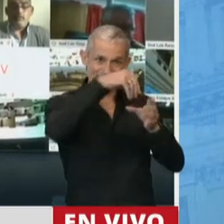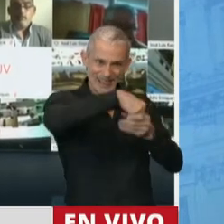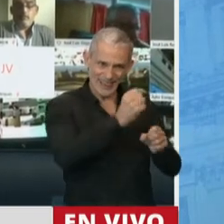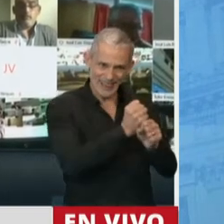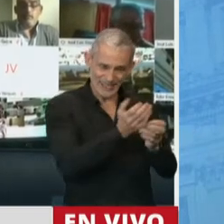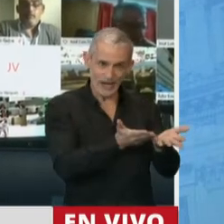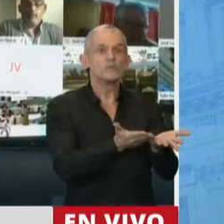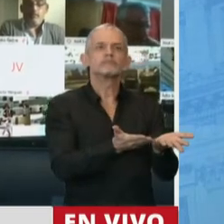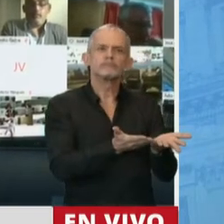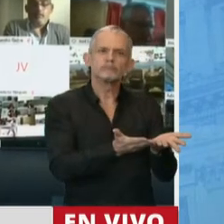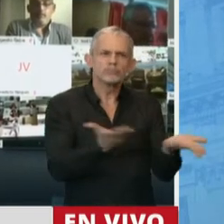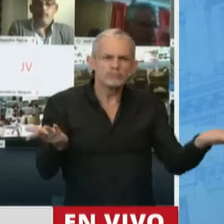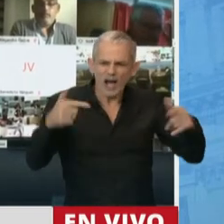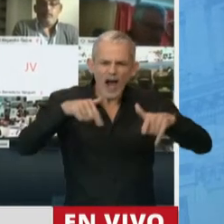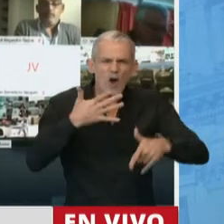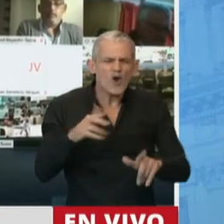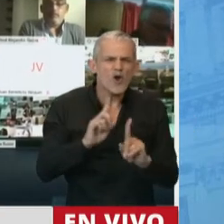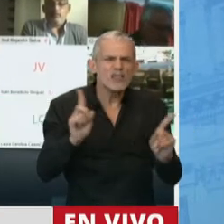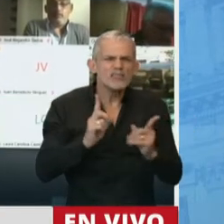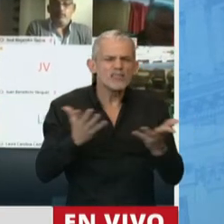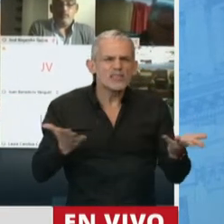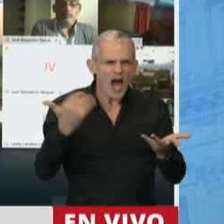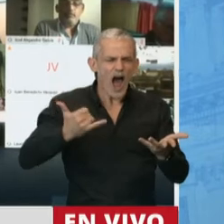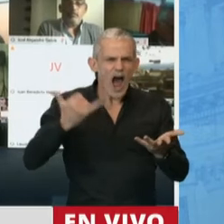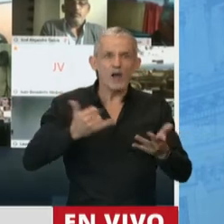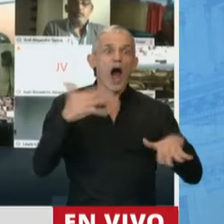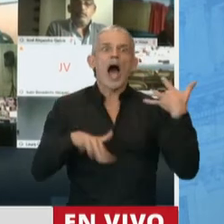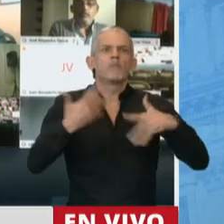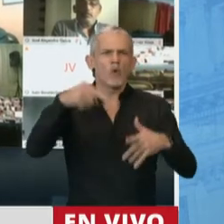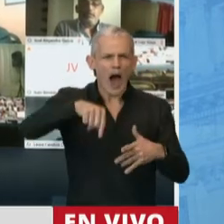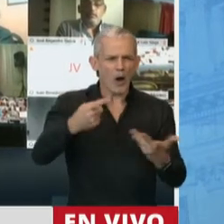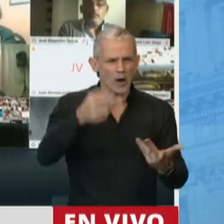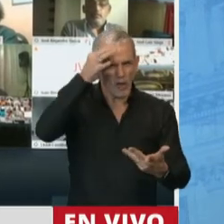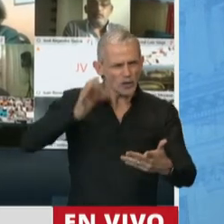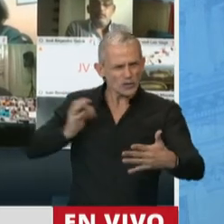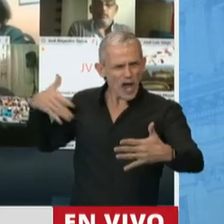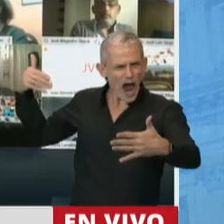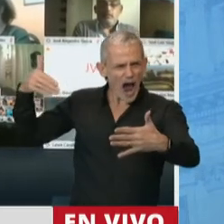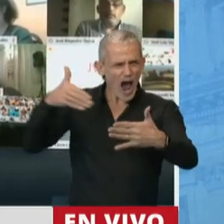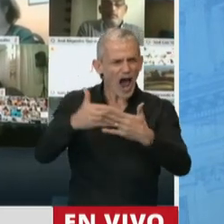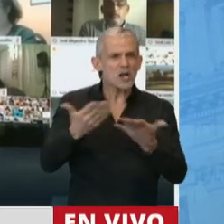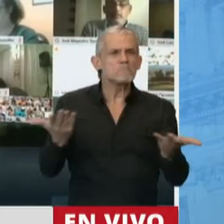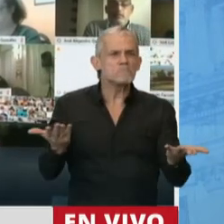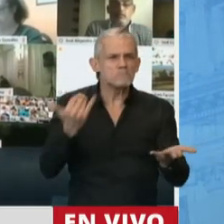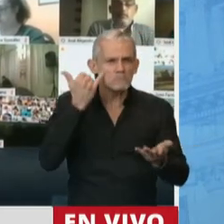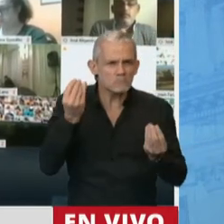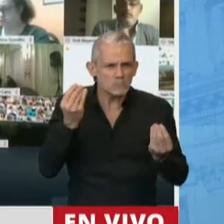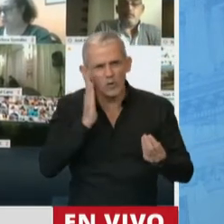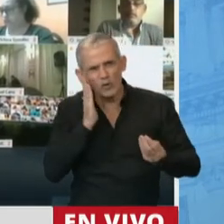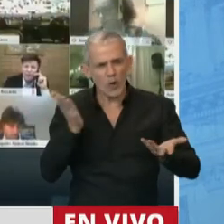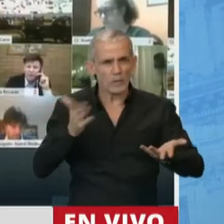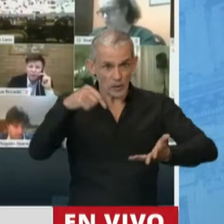Entonces, no se comprende por qué hoy existe un apuro tan grande en poder sancionar una ley en la cual